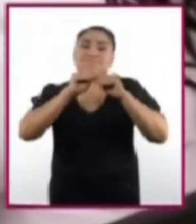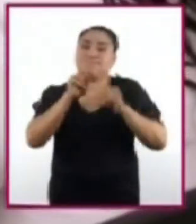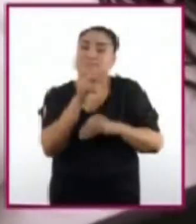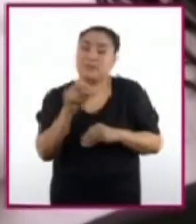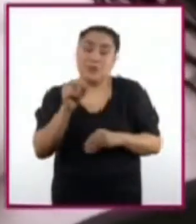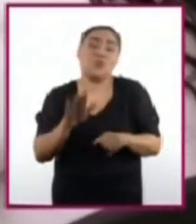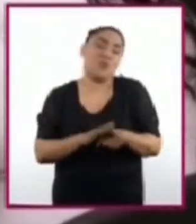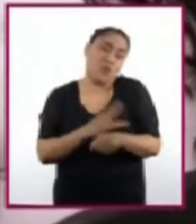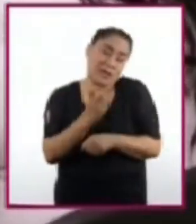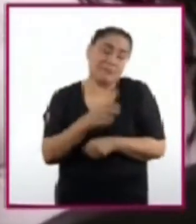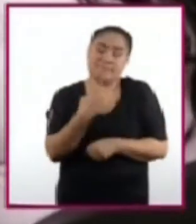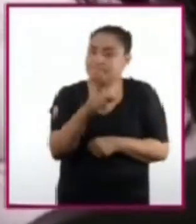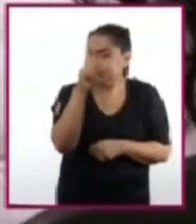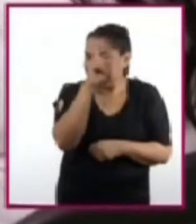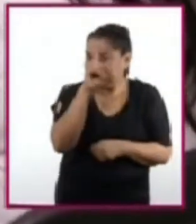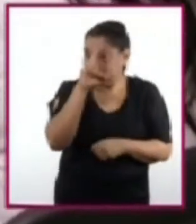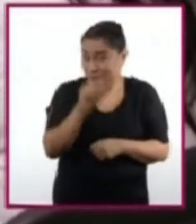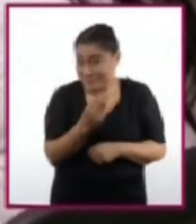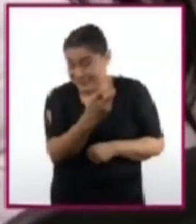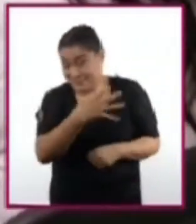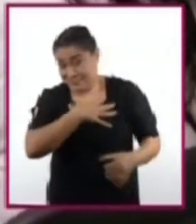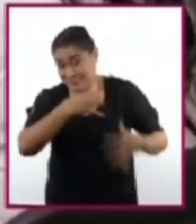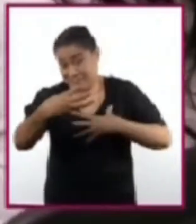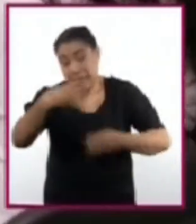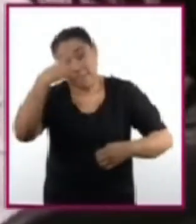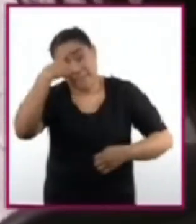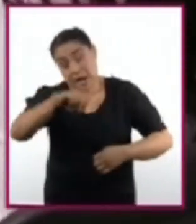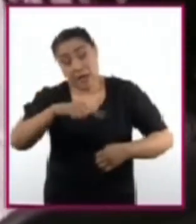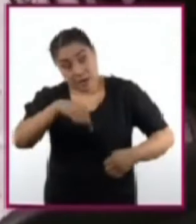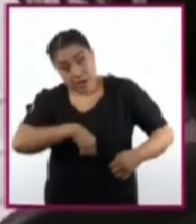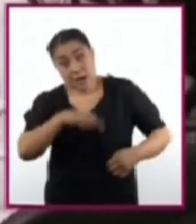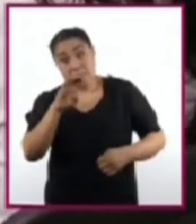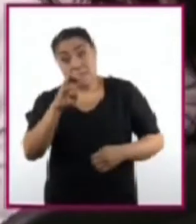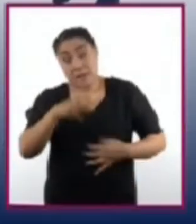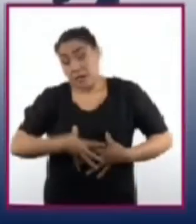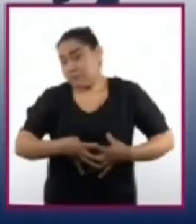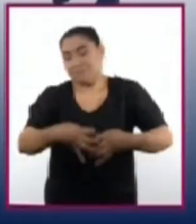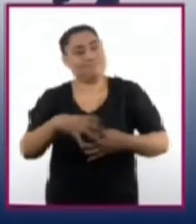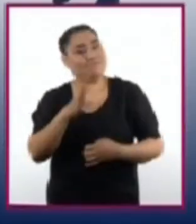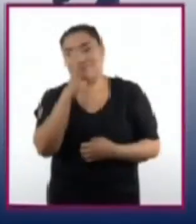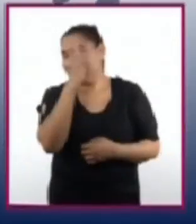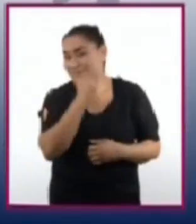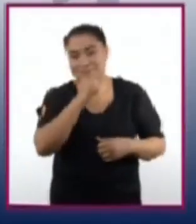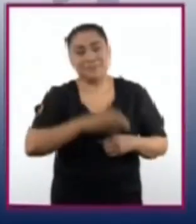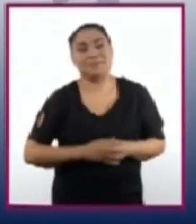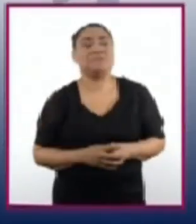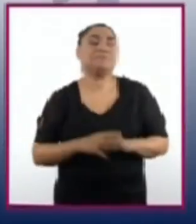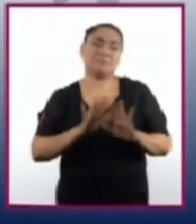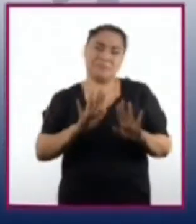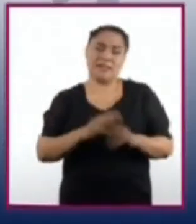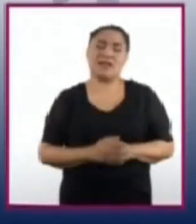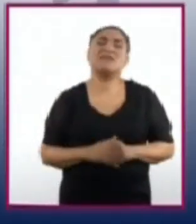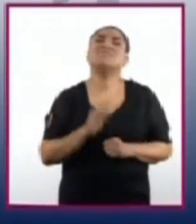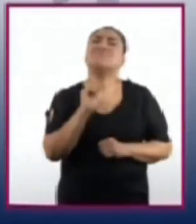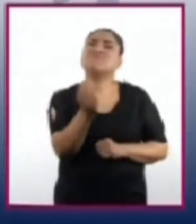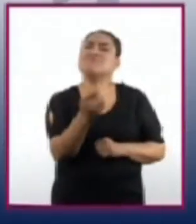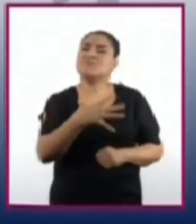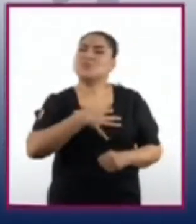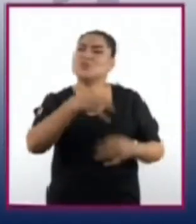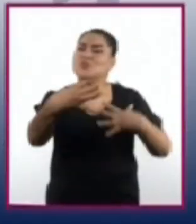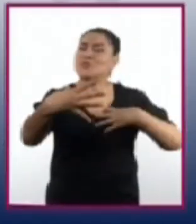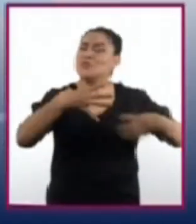ello, no es aconsejable utilizar esta técnica para valorar a un feto en formación. Pero, ¿qué son los rayos X?